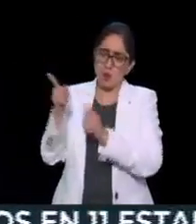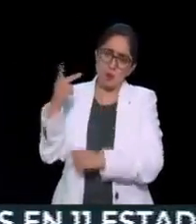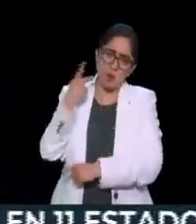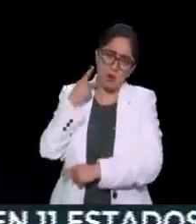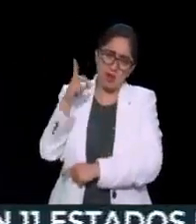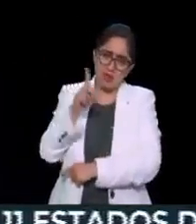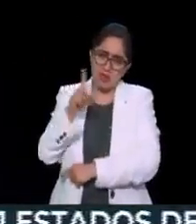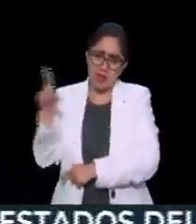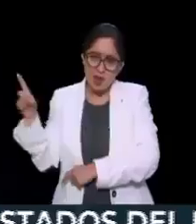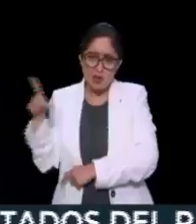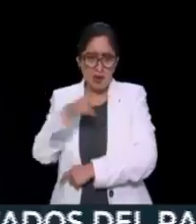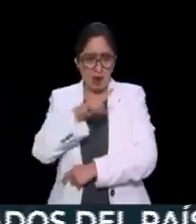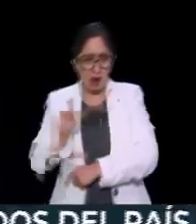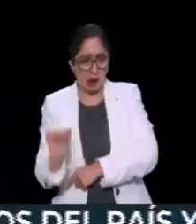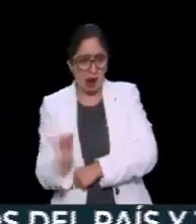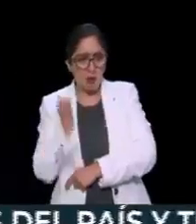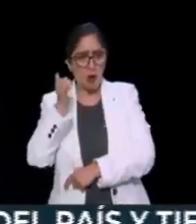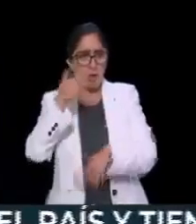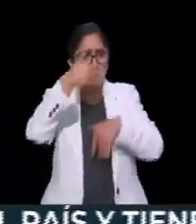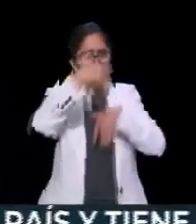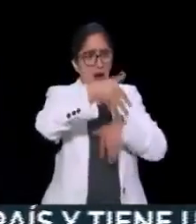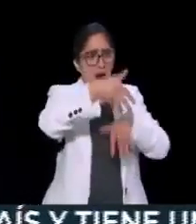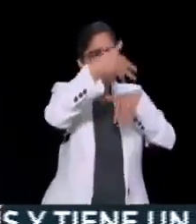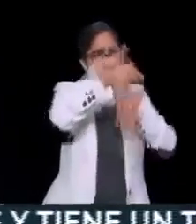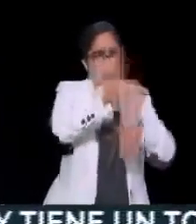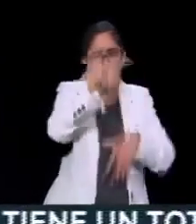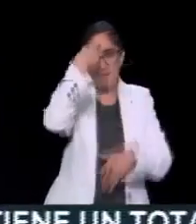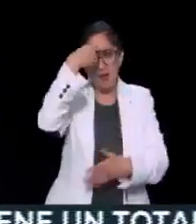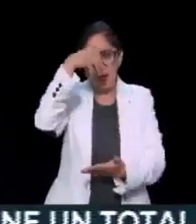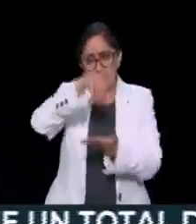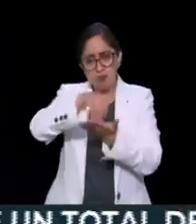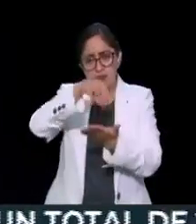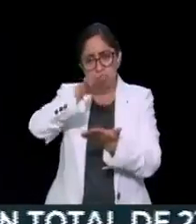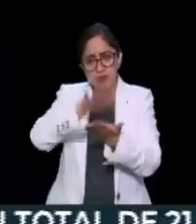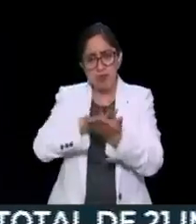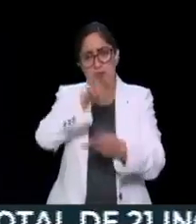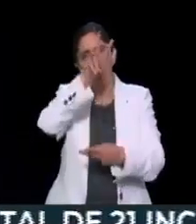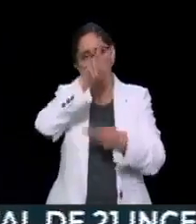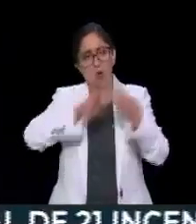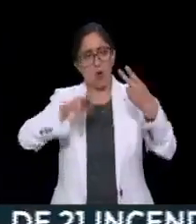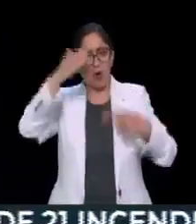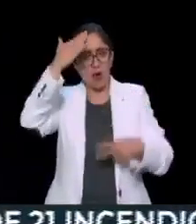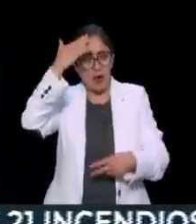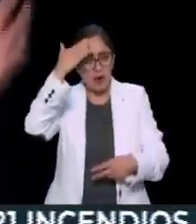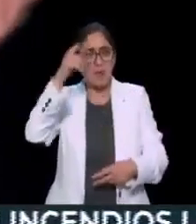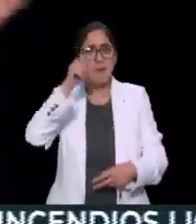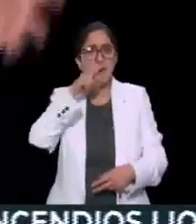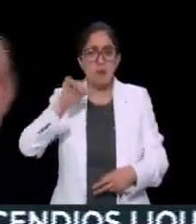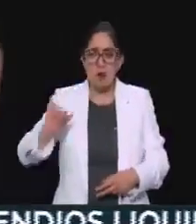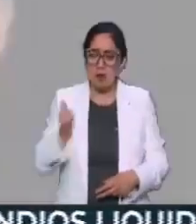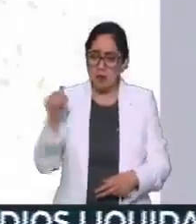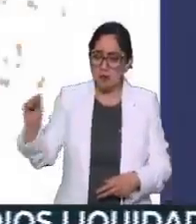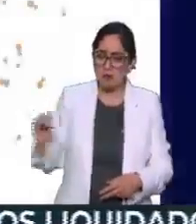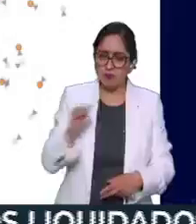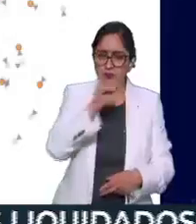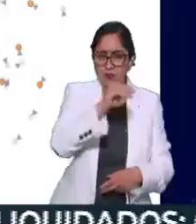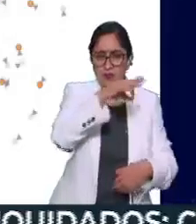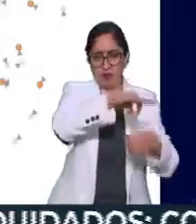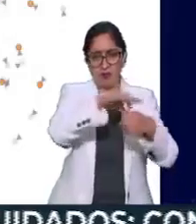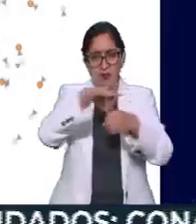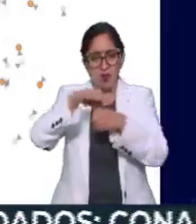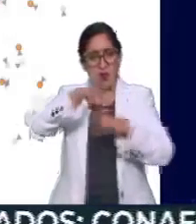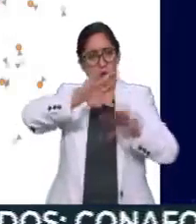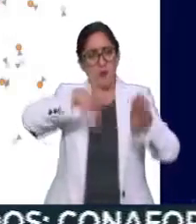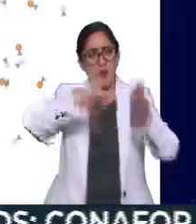intentando, pues, ocupar esta protesta social, para posicionar un tranitópica y un tema electoral, ¿no?, convirtiendo esa protesta en algo contra López